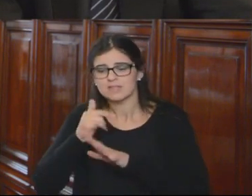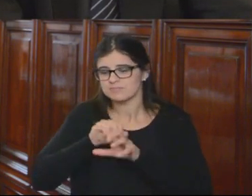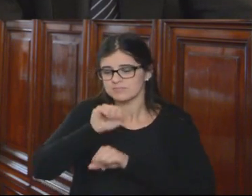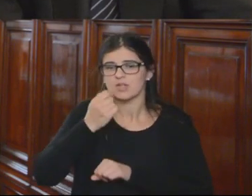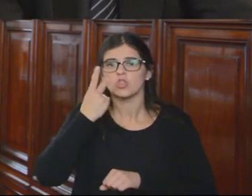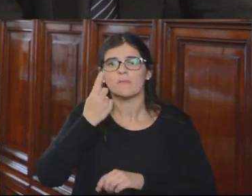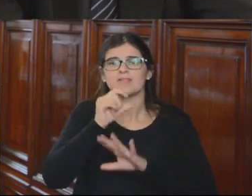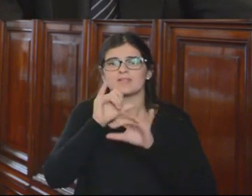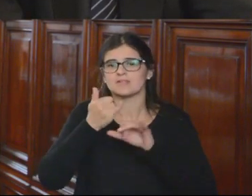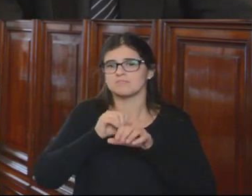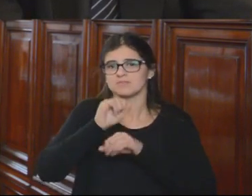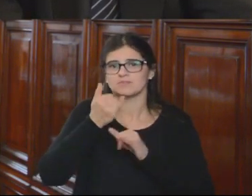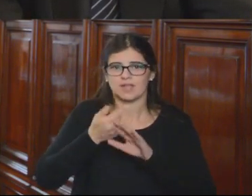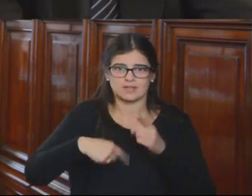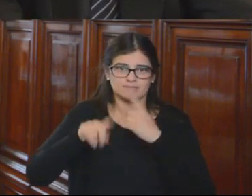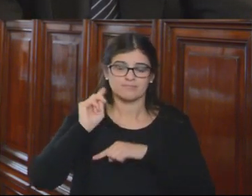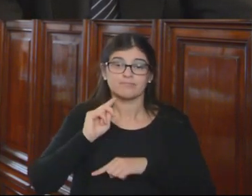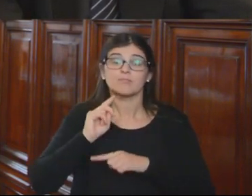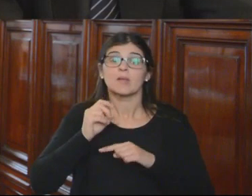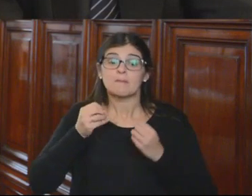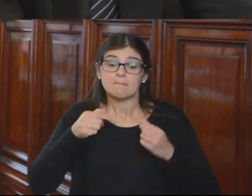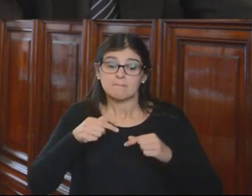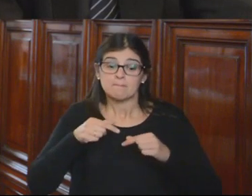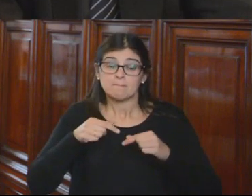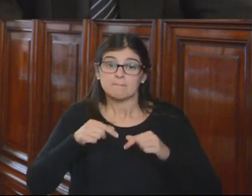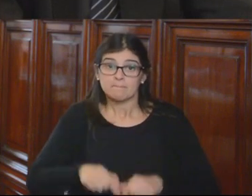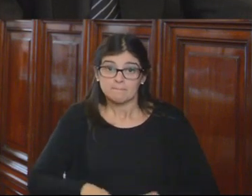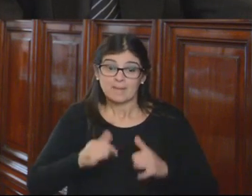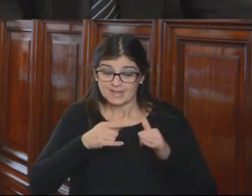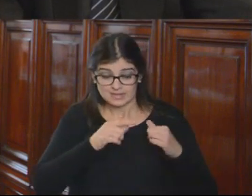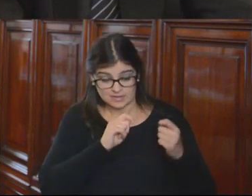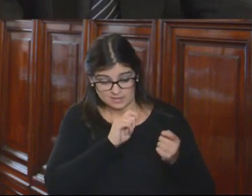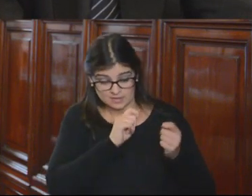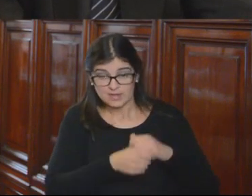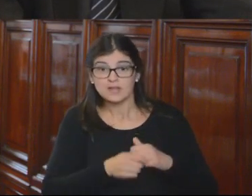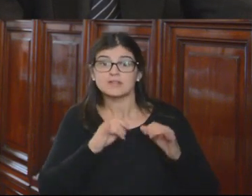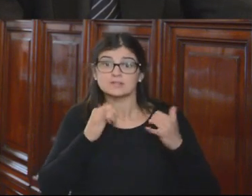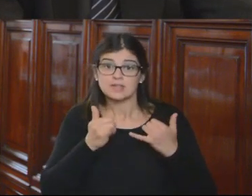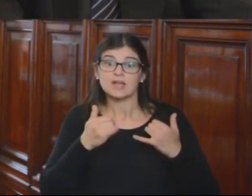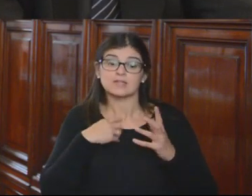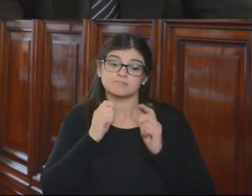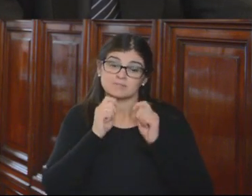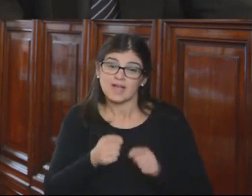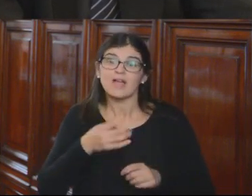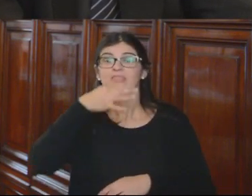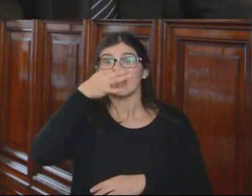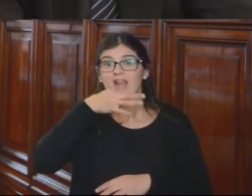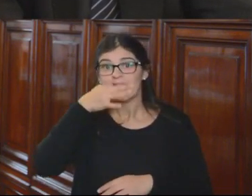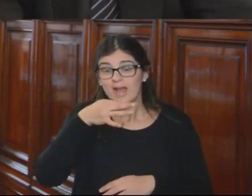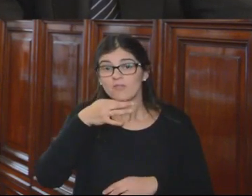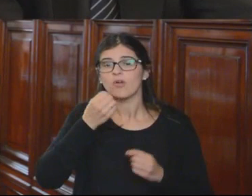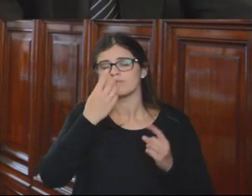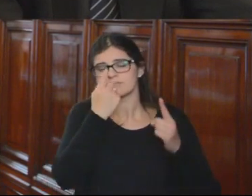2016. Para esto, esta transitoriedad ha sido designada, declarada mediante